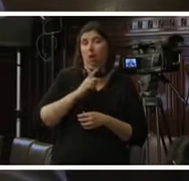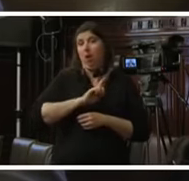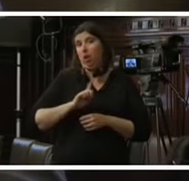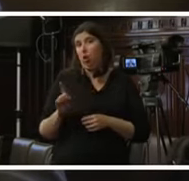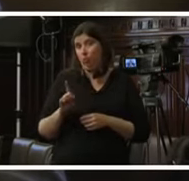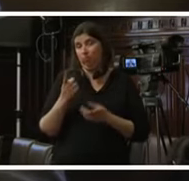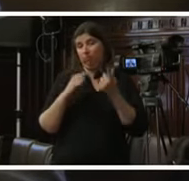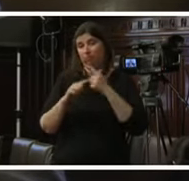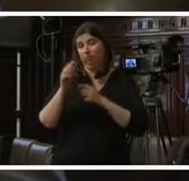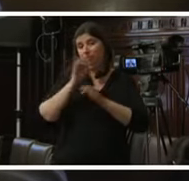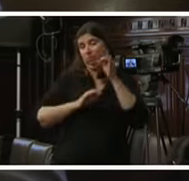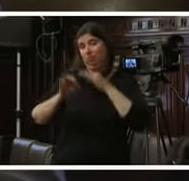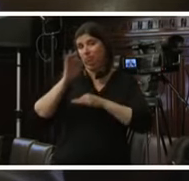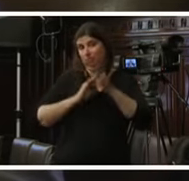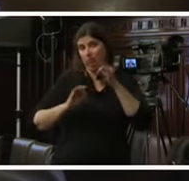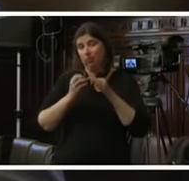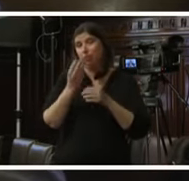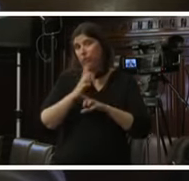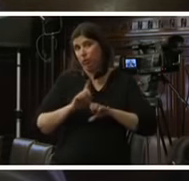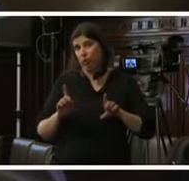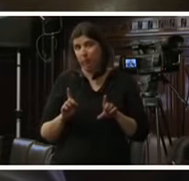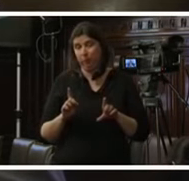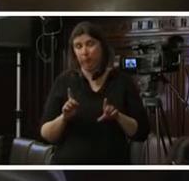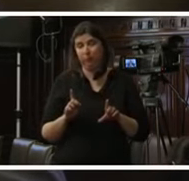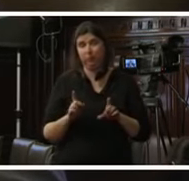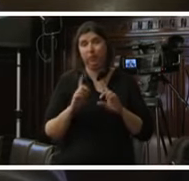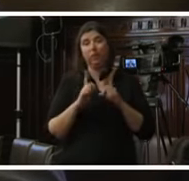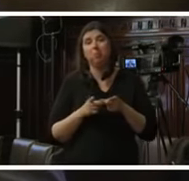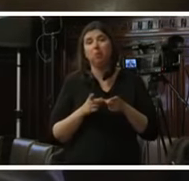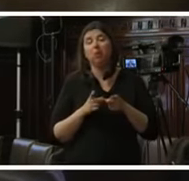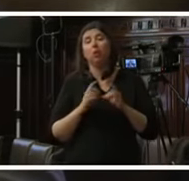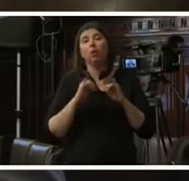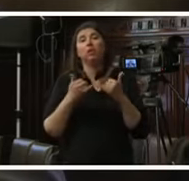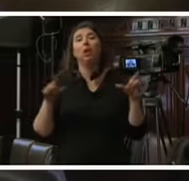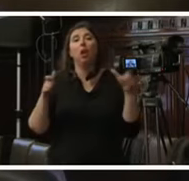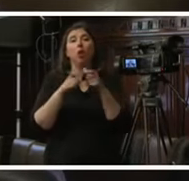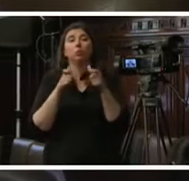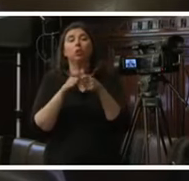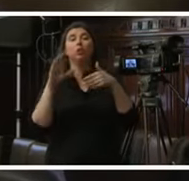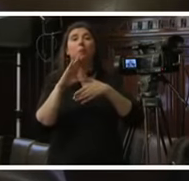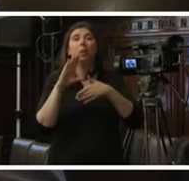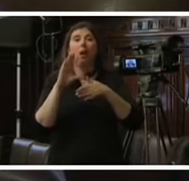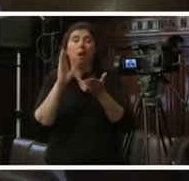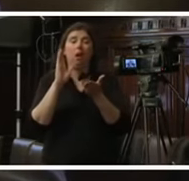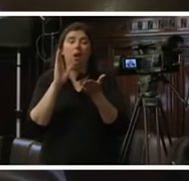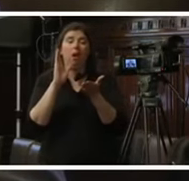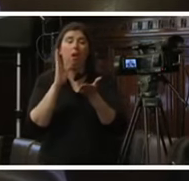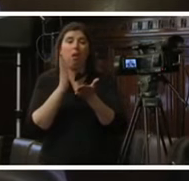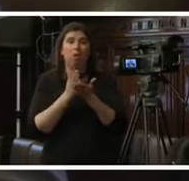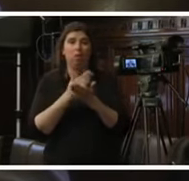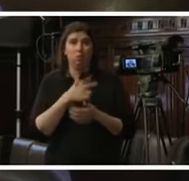relativo a lo que también se ha pronunciado la comisión interamericana en cuanto a que no se